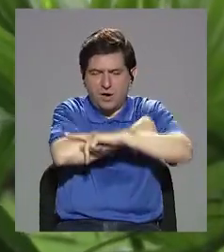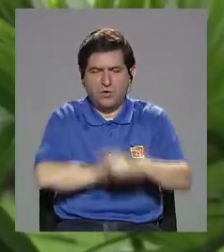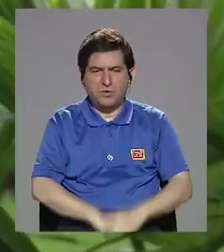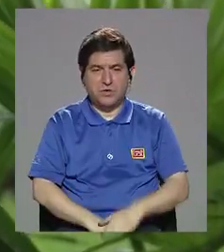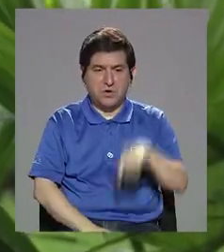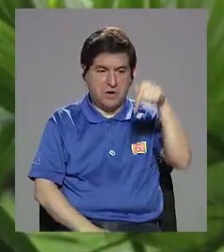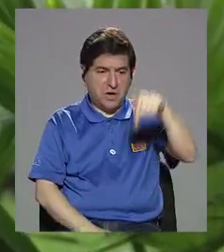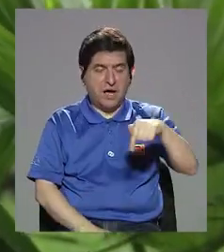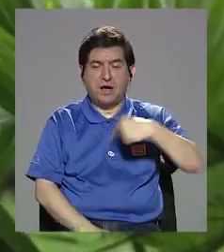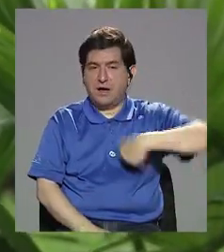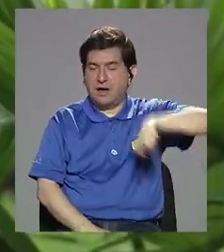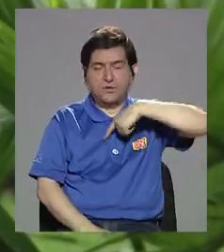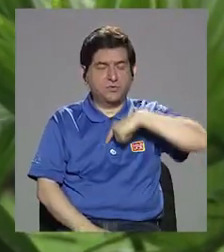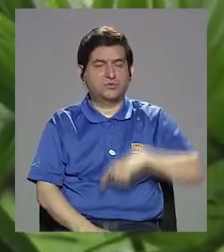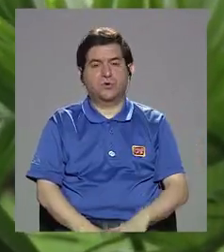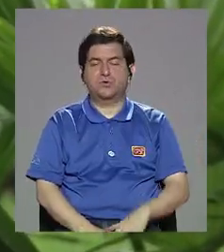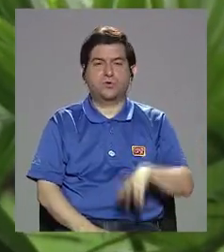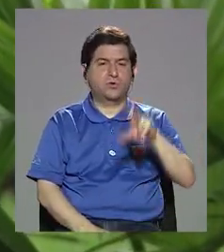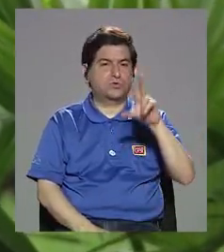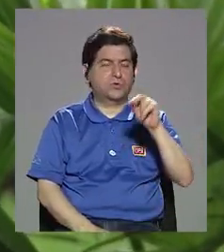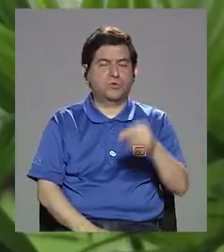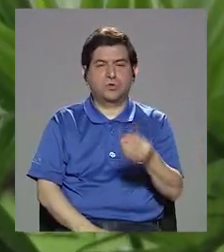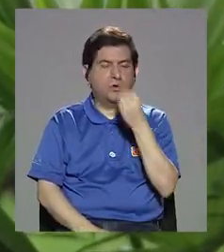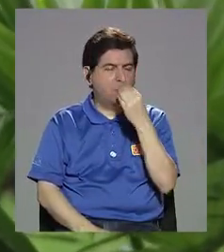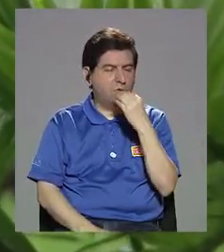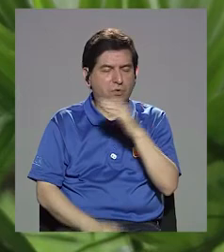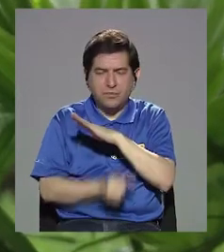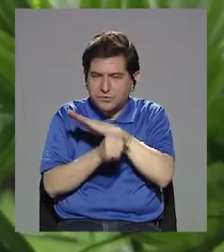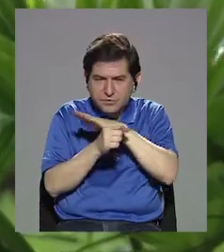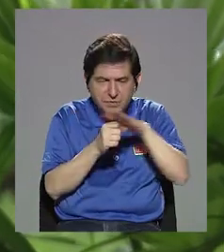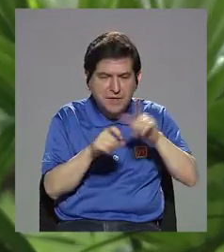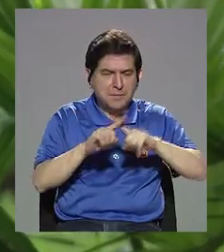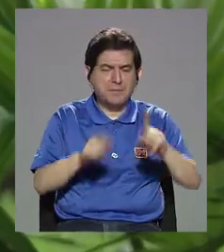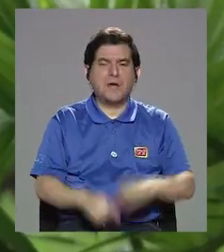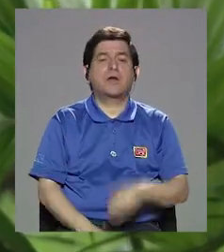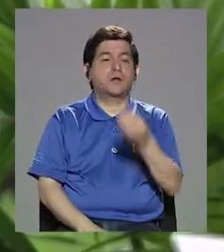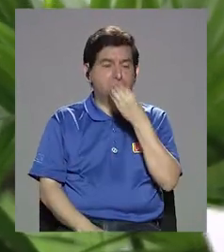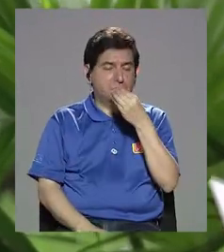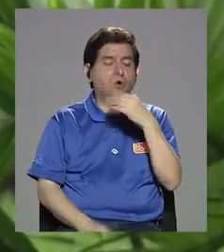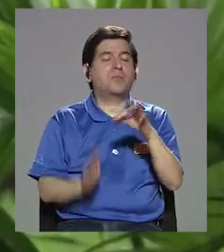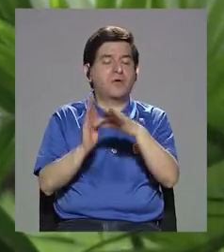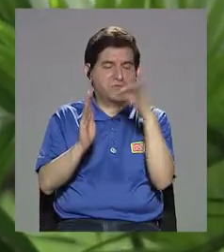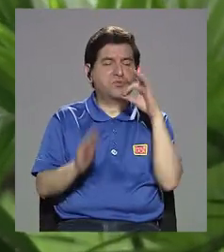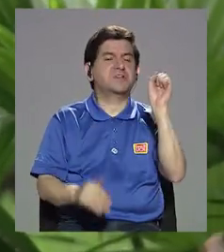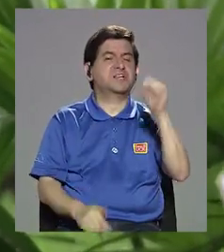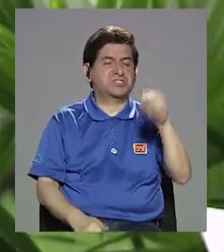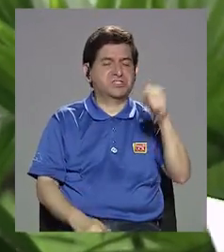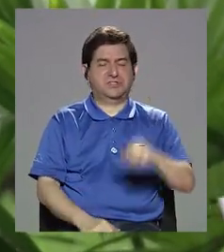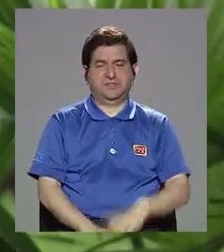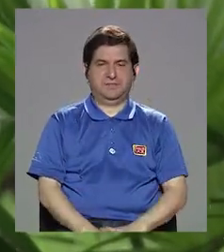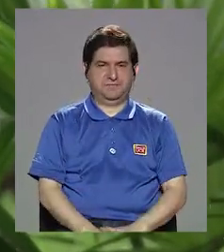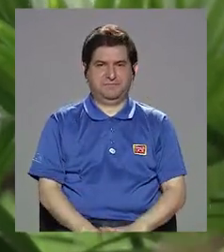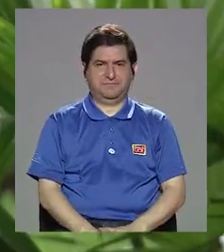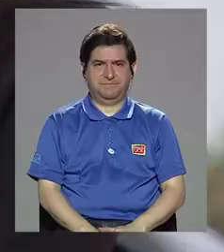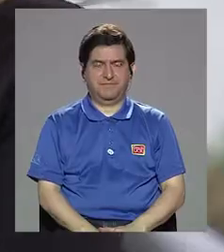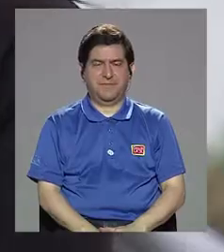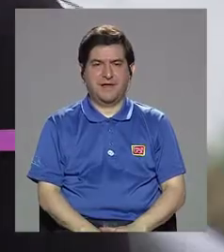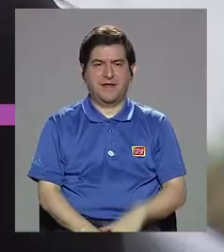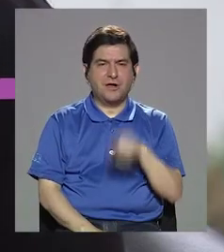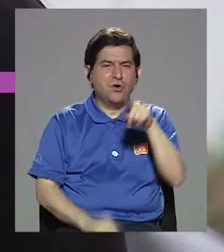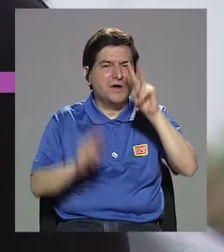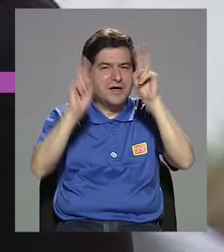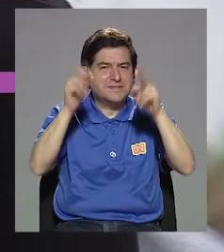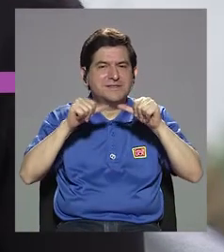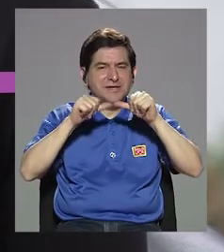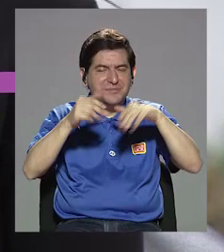come, a pesar de que no consumimos lo suficiente, se come bastante fruta. Entonces... vamos a volver con